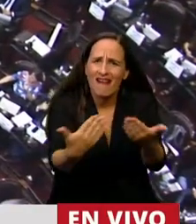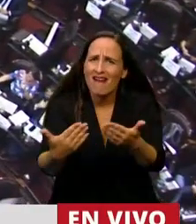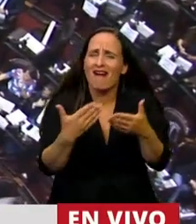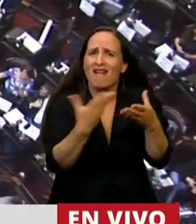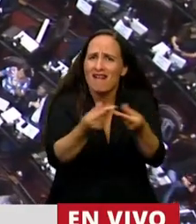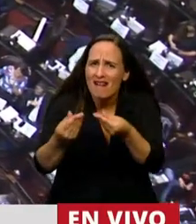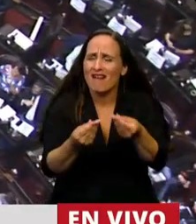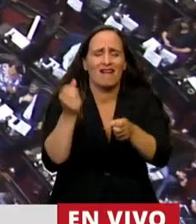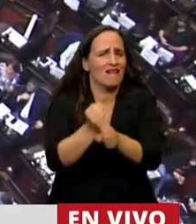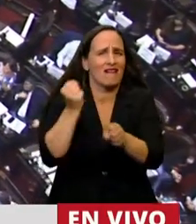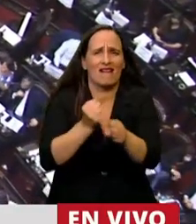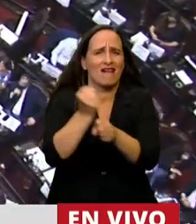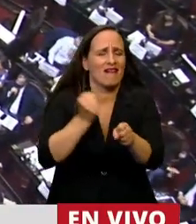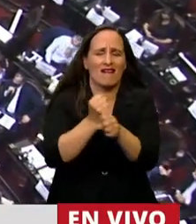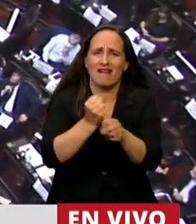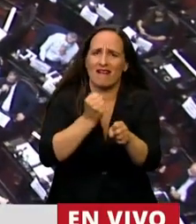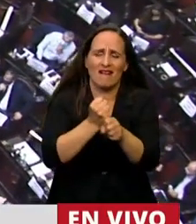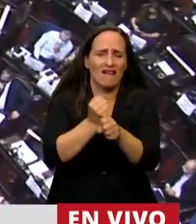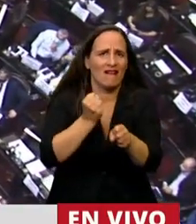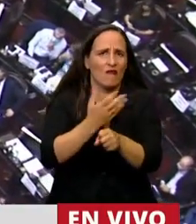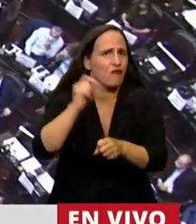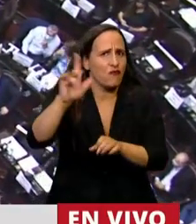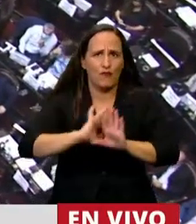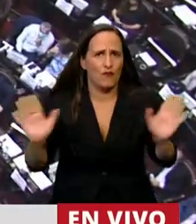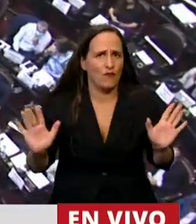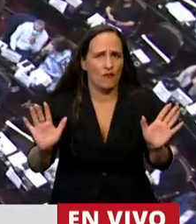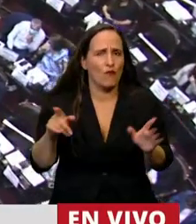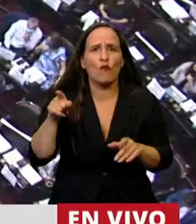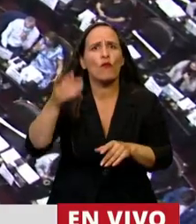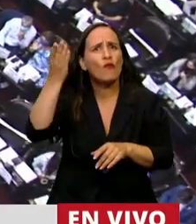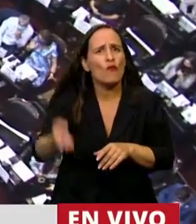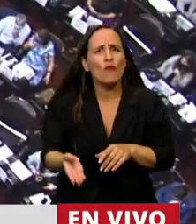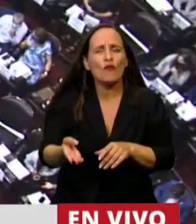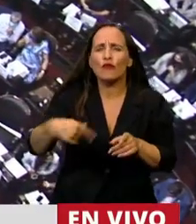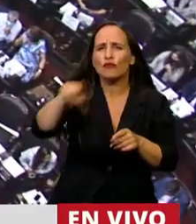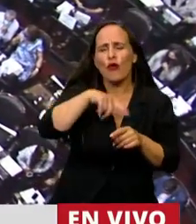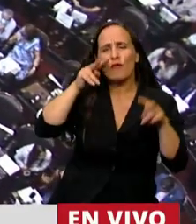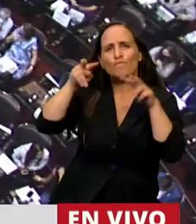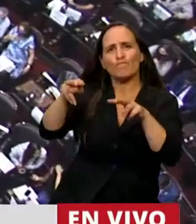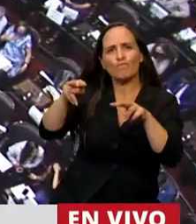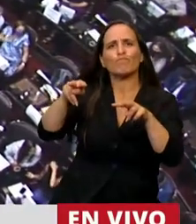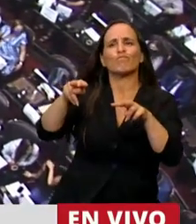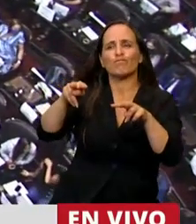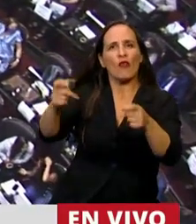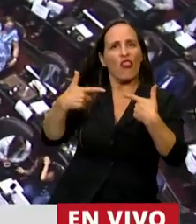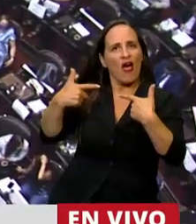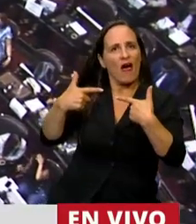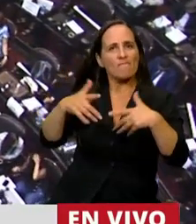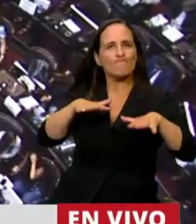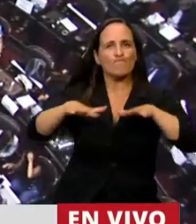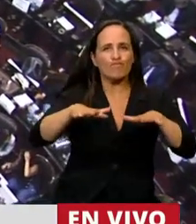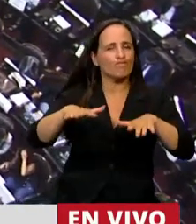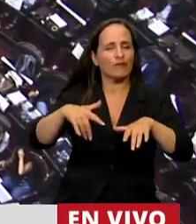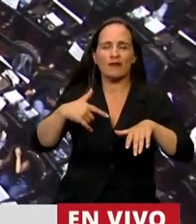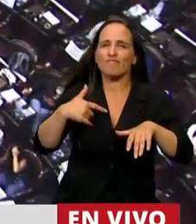trabajo. Su vocación y su legado nos empujan a seguir trabajando cada día por cambiar